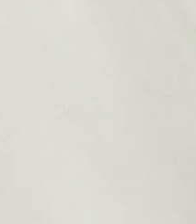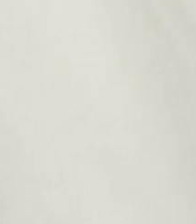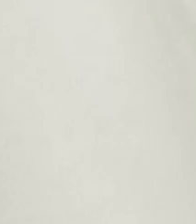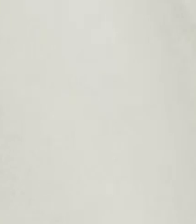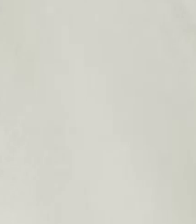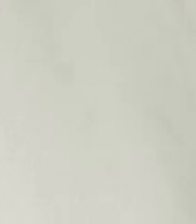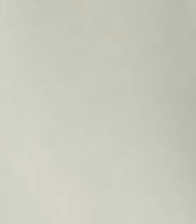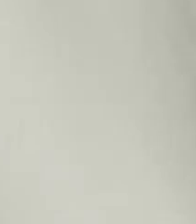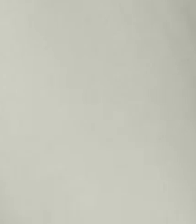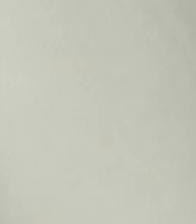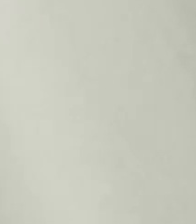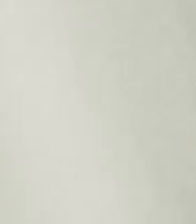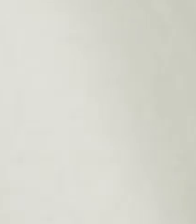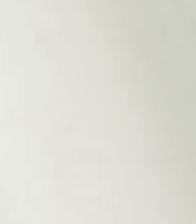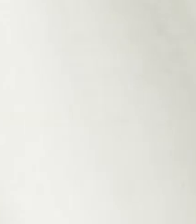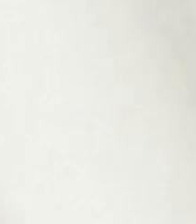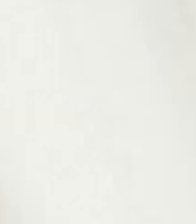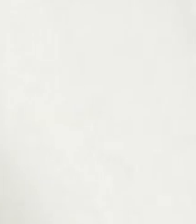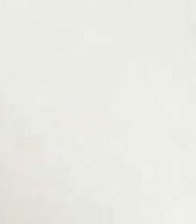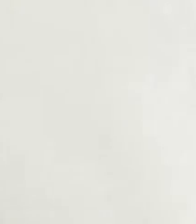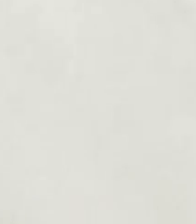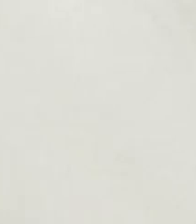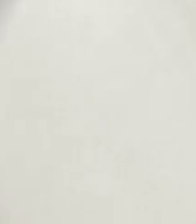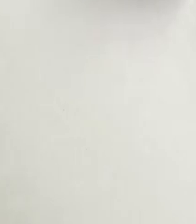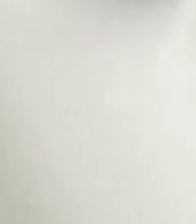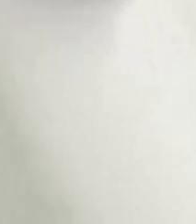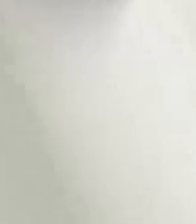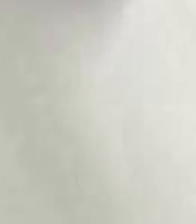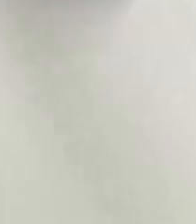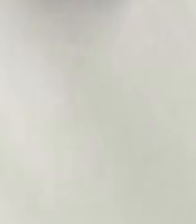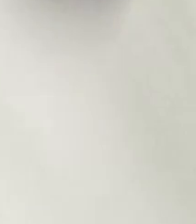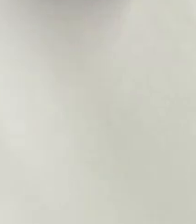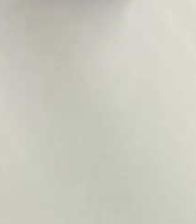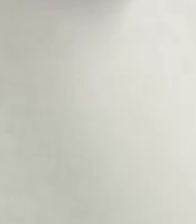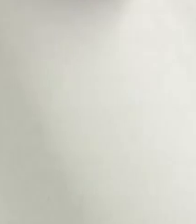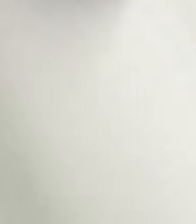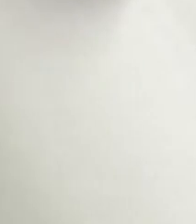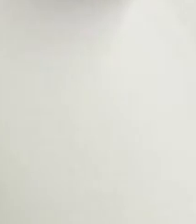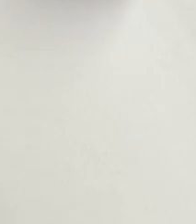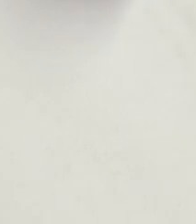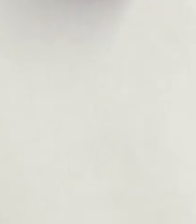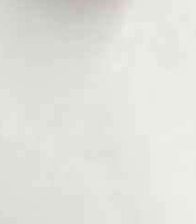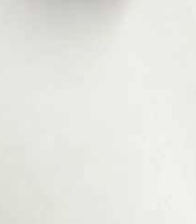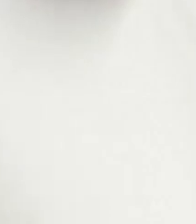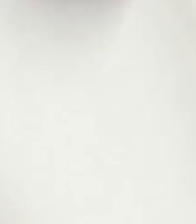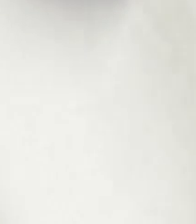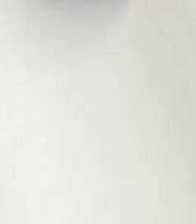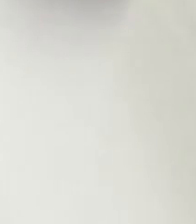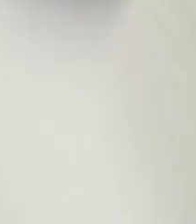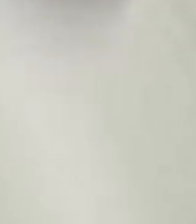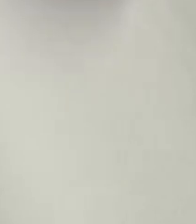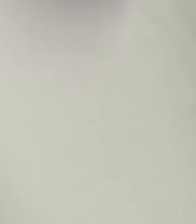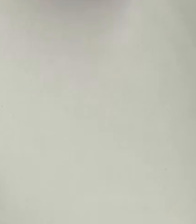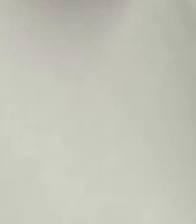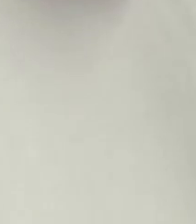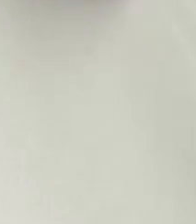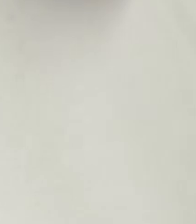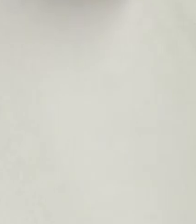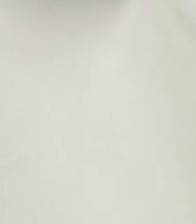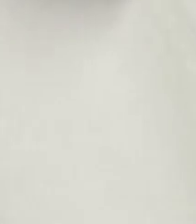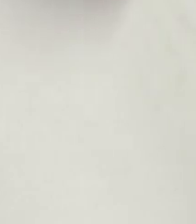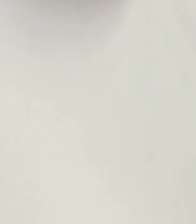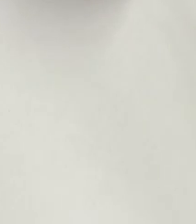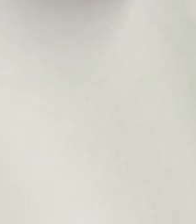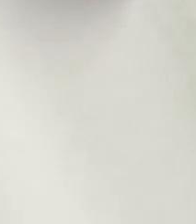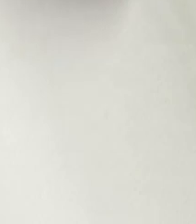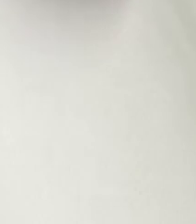del domicilio particular la mayor parte del tiempo posible. Cuatro. El resguardo domiciliario será estricto a personas mayores